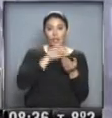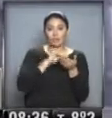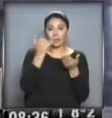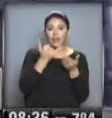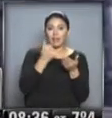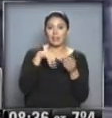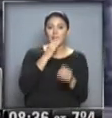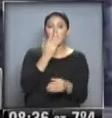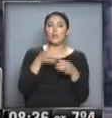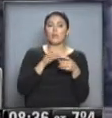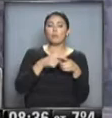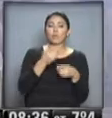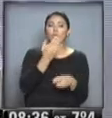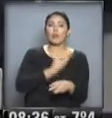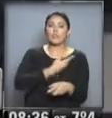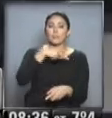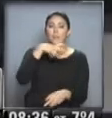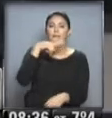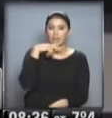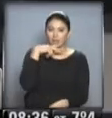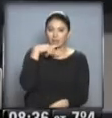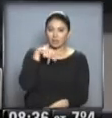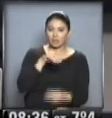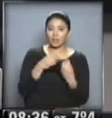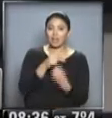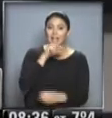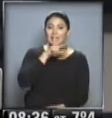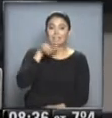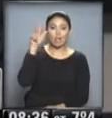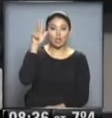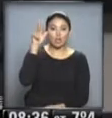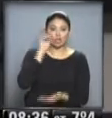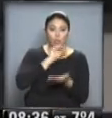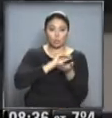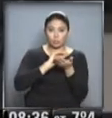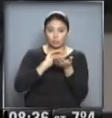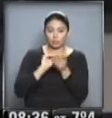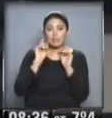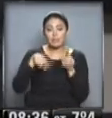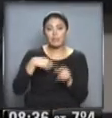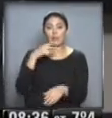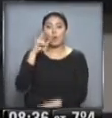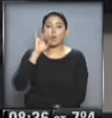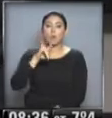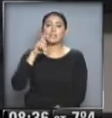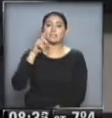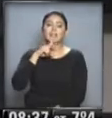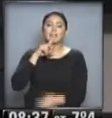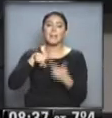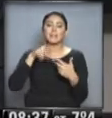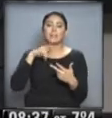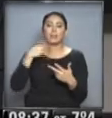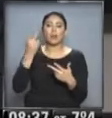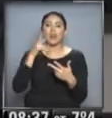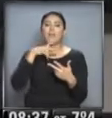tiene el Frente para la Victoria, que pone en juego 38 bancas y la Unión Cívica Radical 25, el Peronismo Disidente